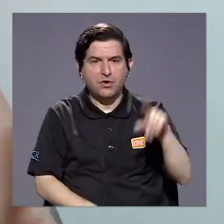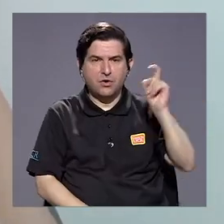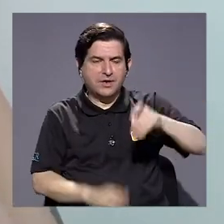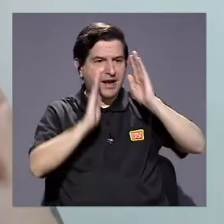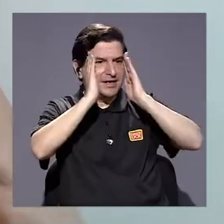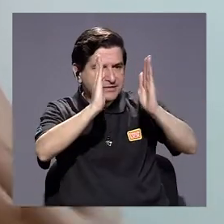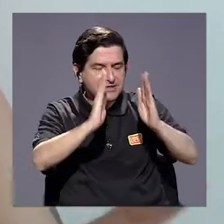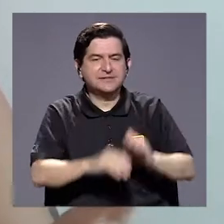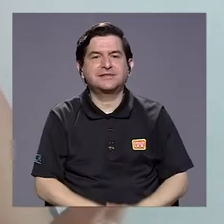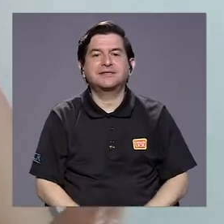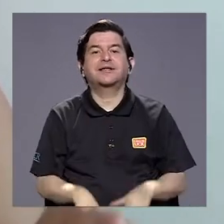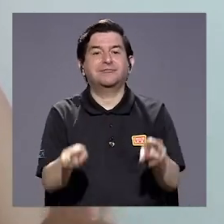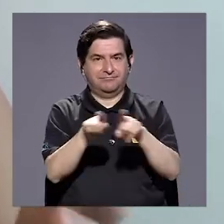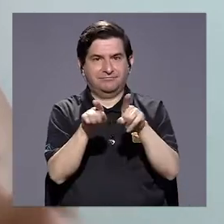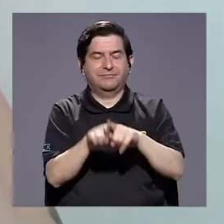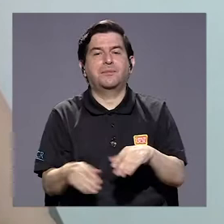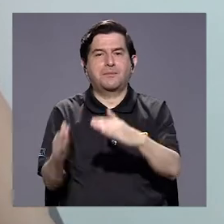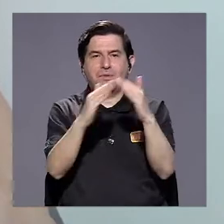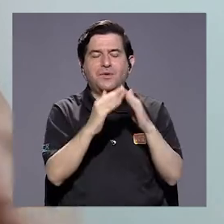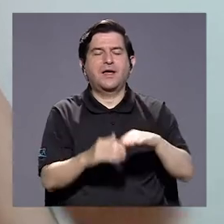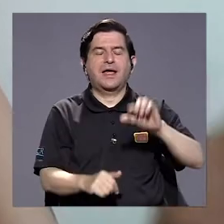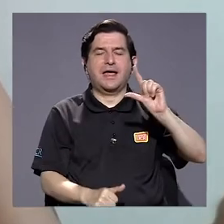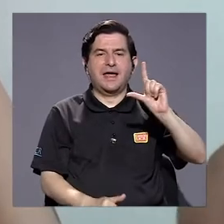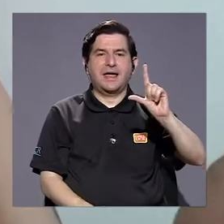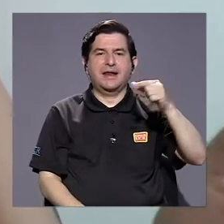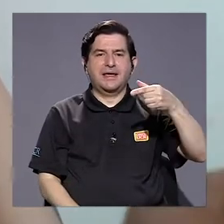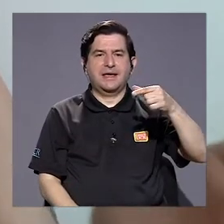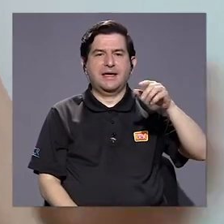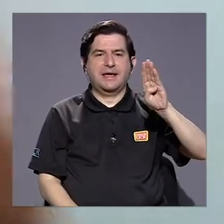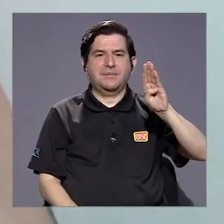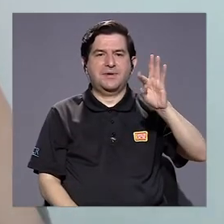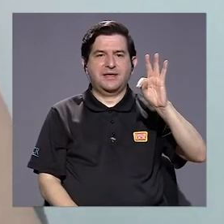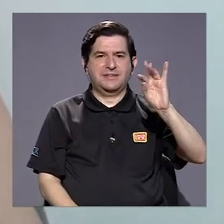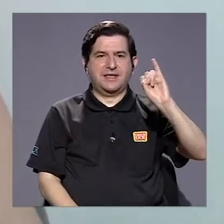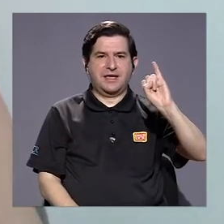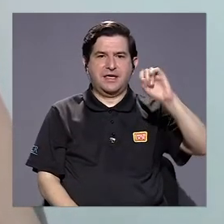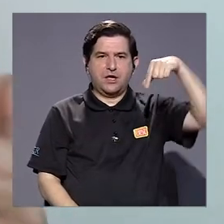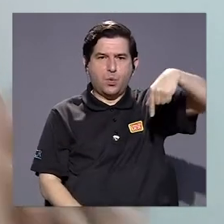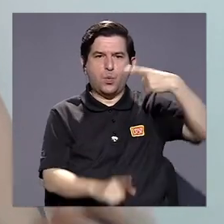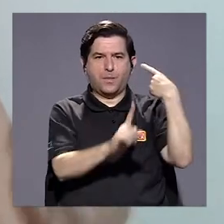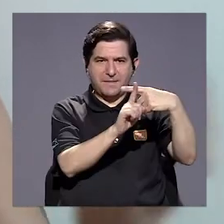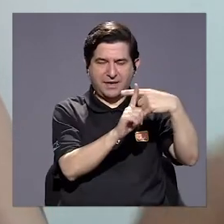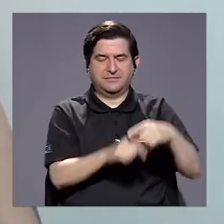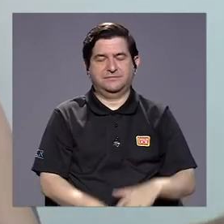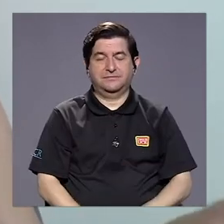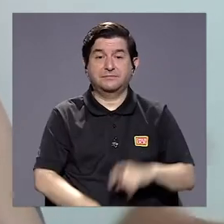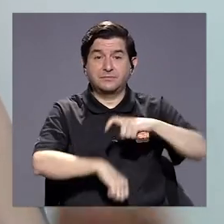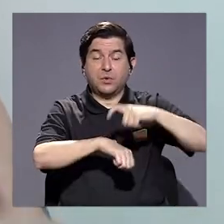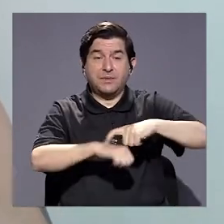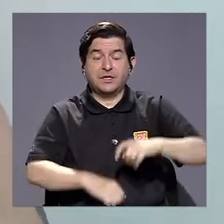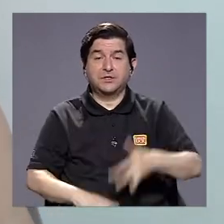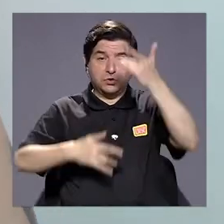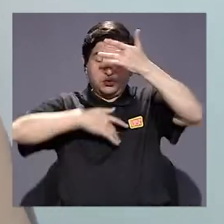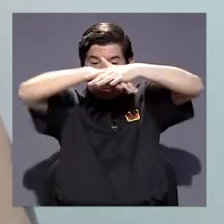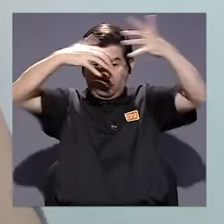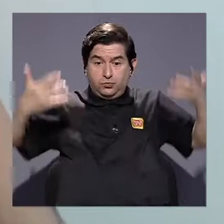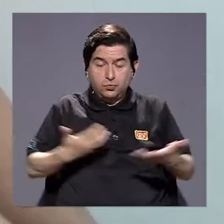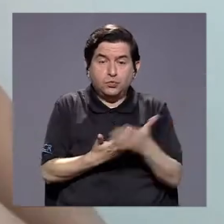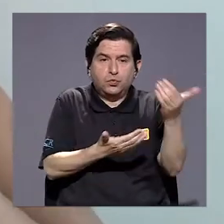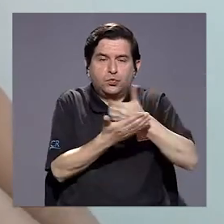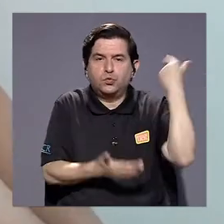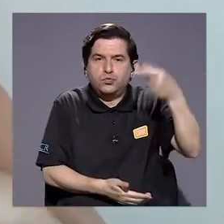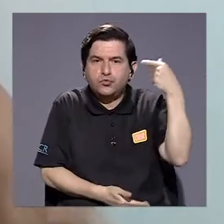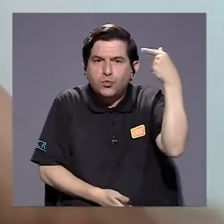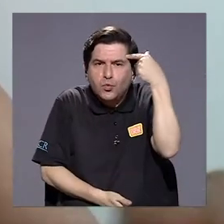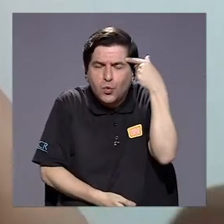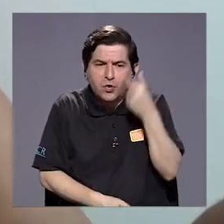necesita atender está también la población LGBTIQ+. Entonces, naturalmente, en un momento de pandemia donde los recursos del